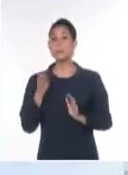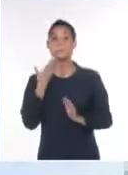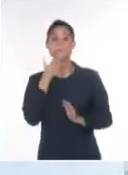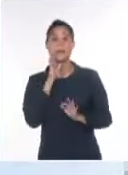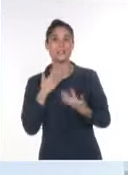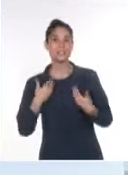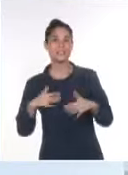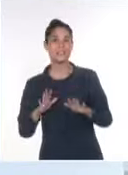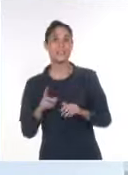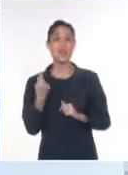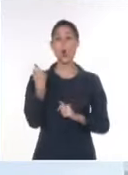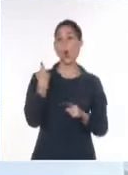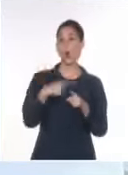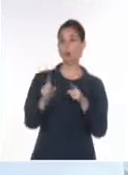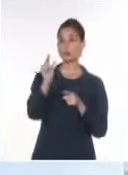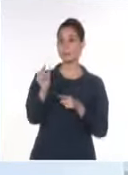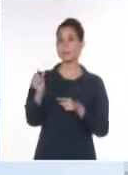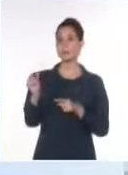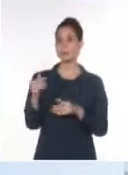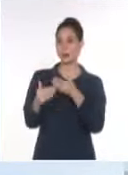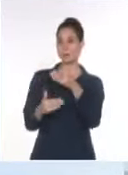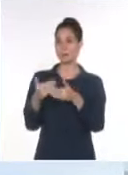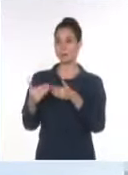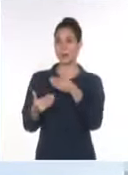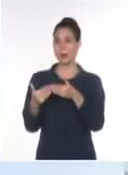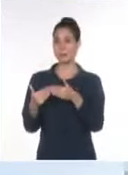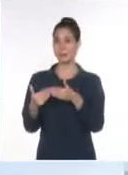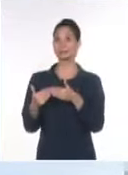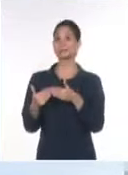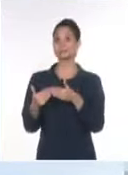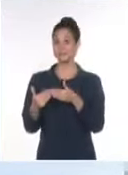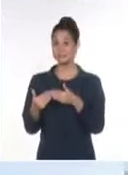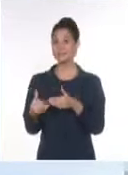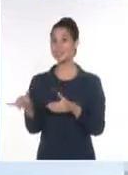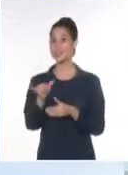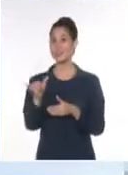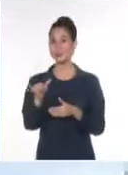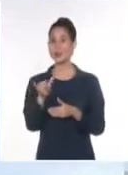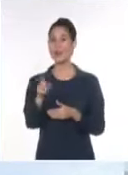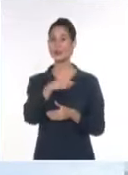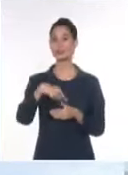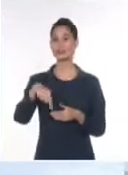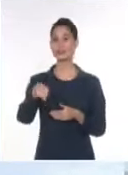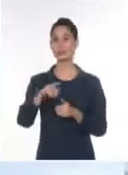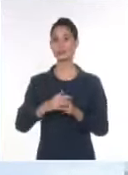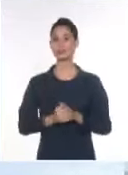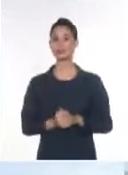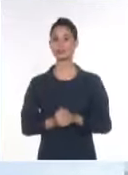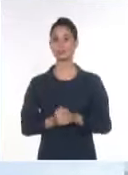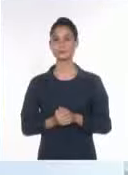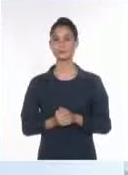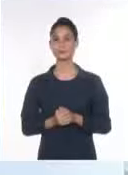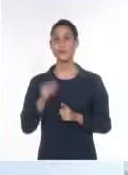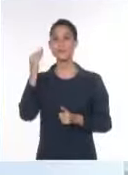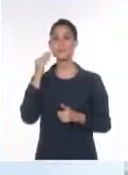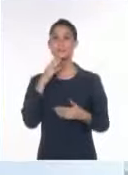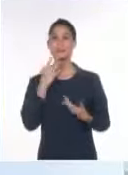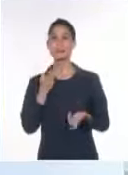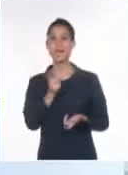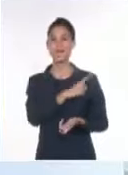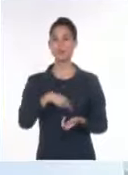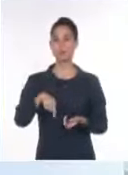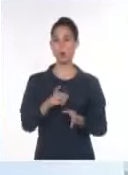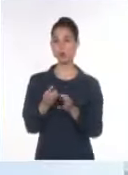o es chapucería. Y creo que usted, como yo, seguramente se va por la última variante. Claro, no piensen que esto fue ingenuidad.